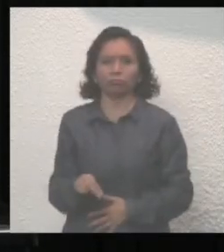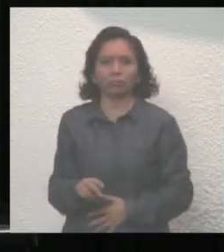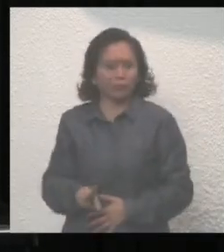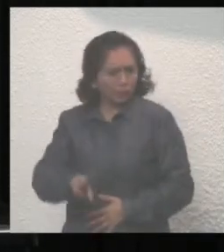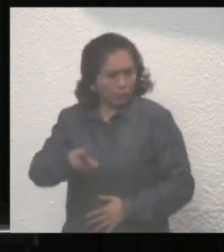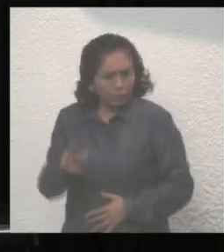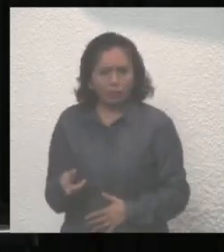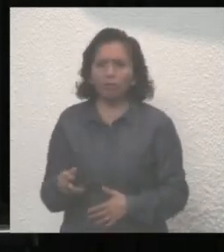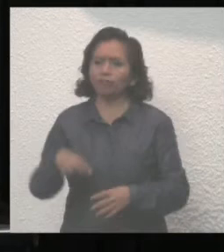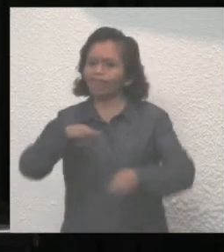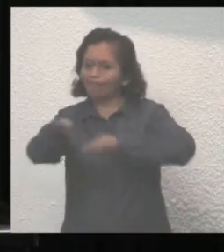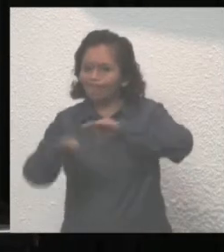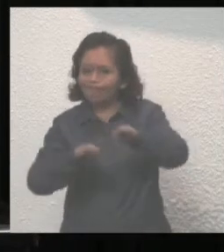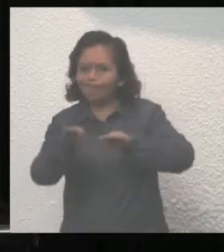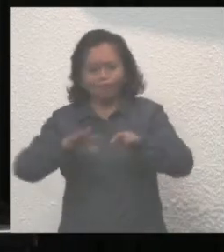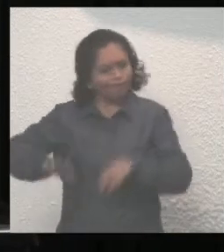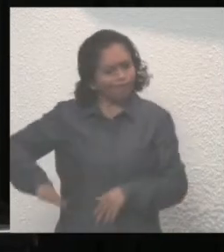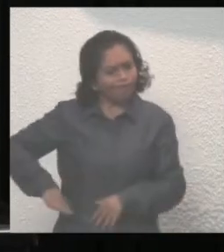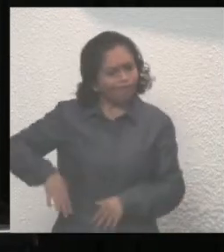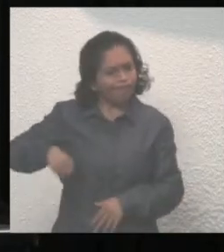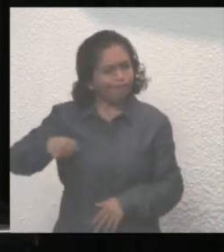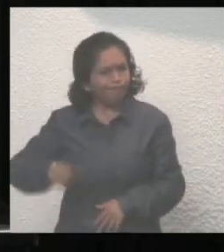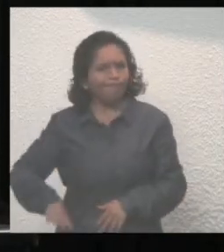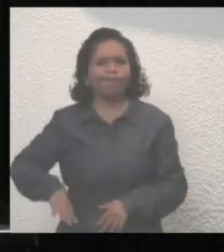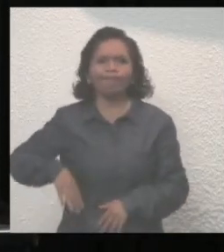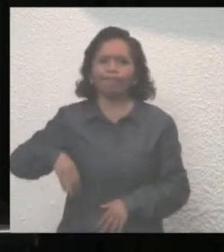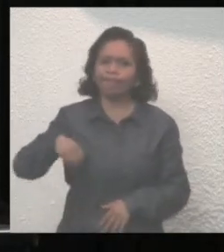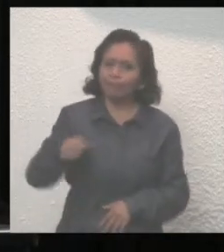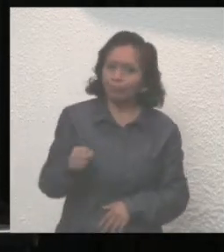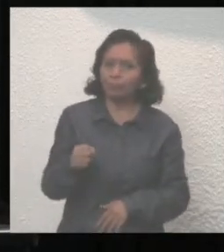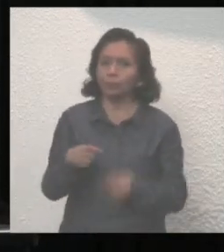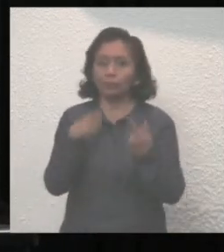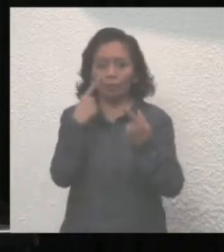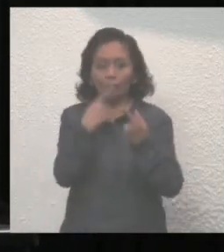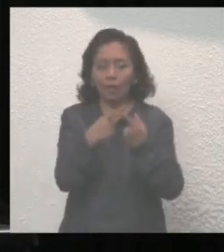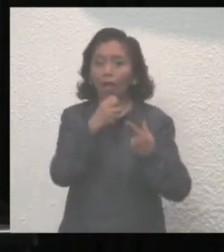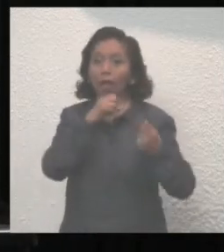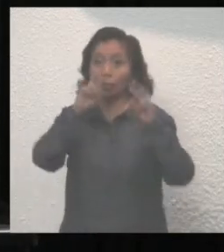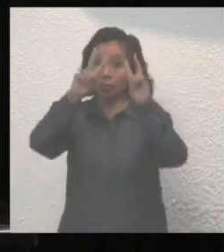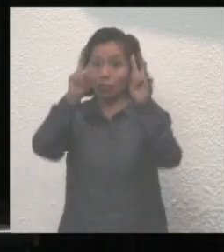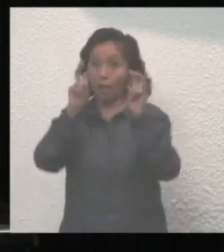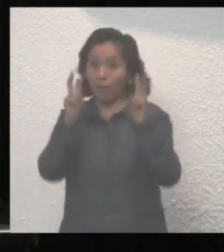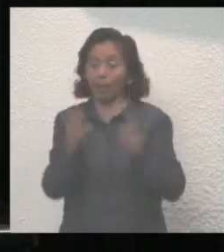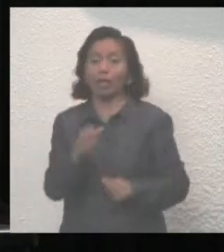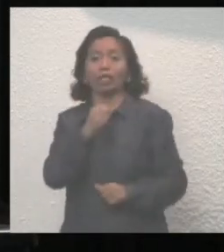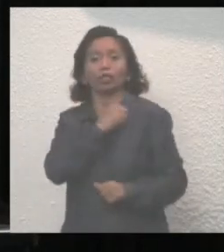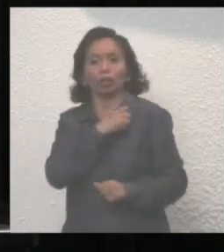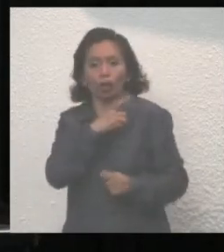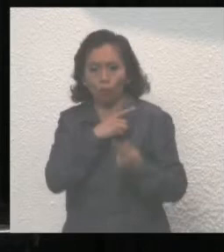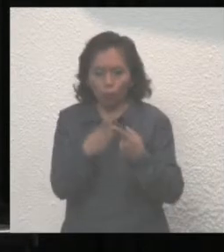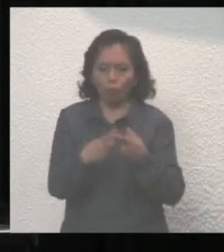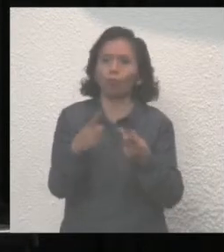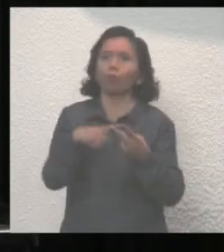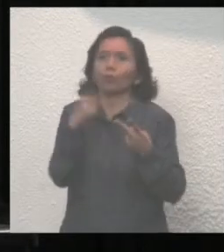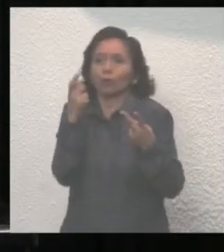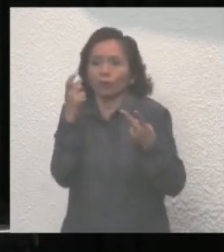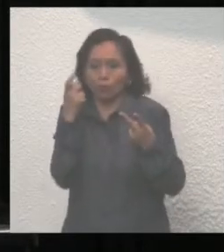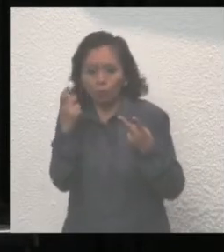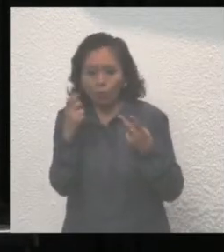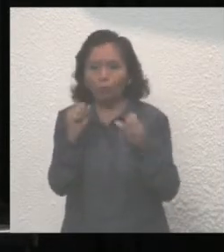nuestras capacidades y competencias en materia sanitaria, económica, social, política.